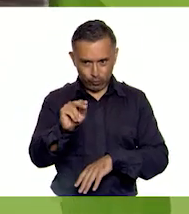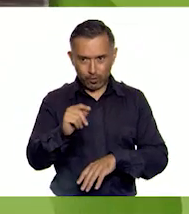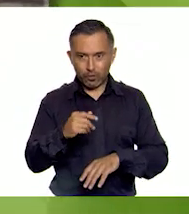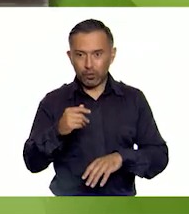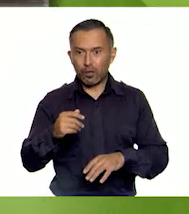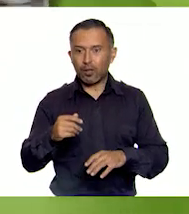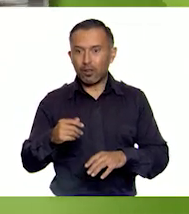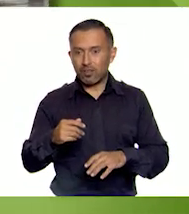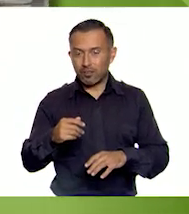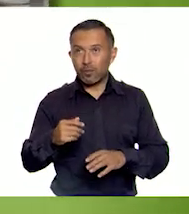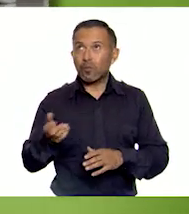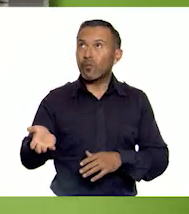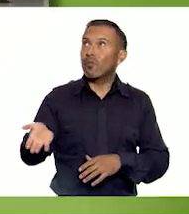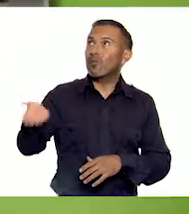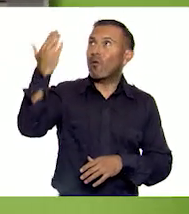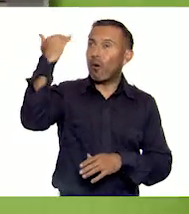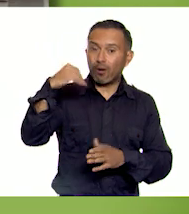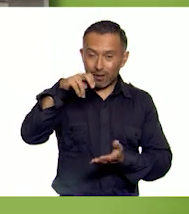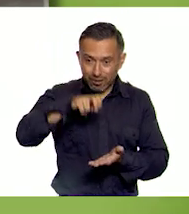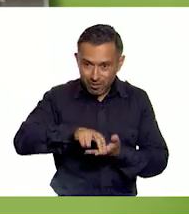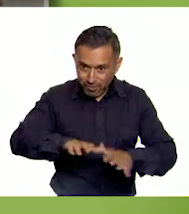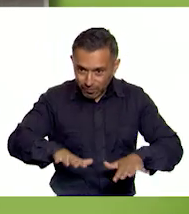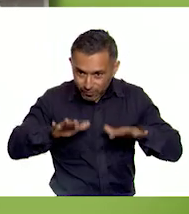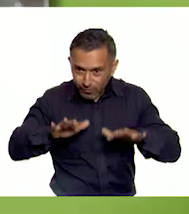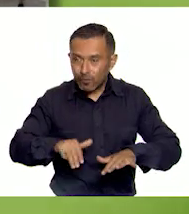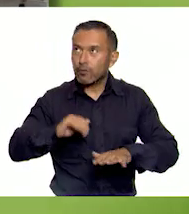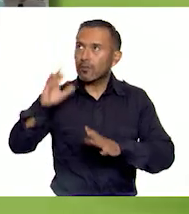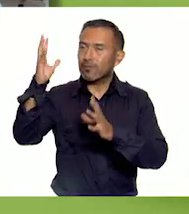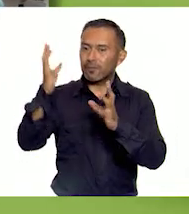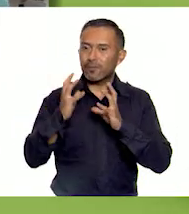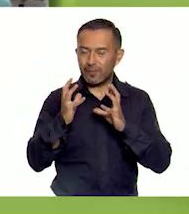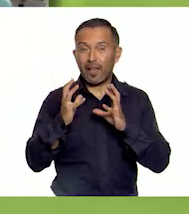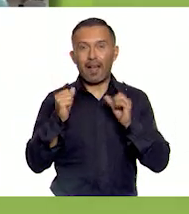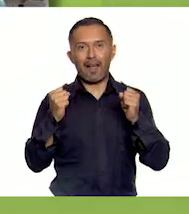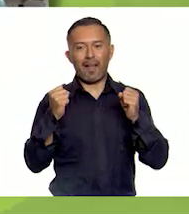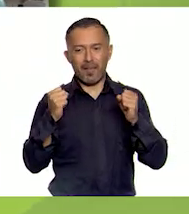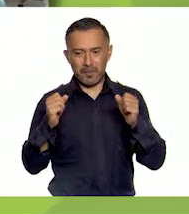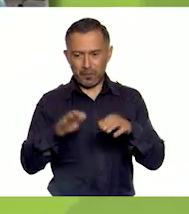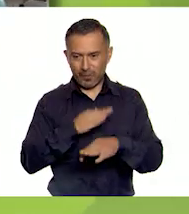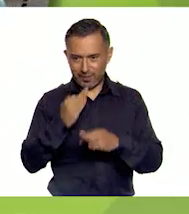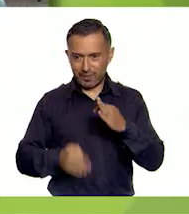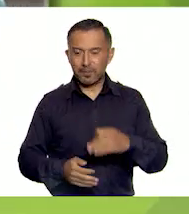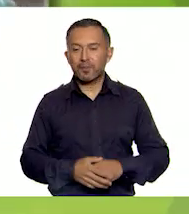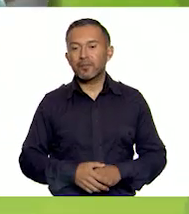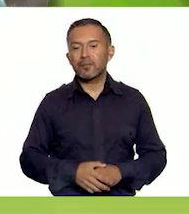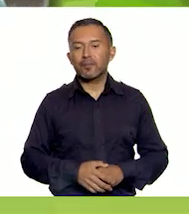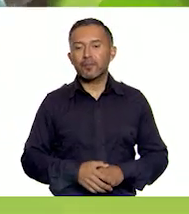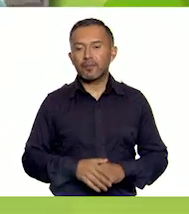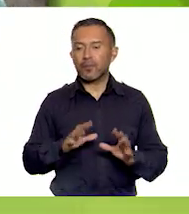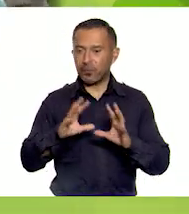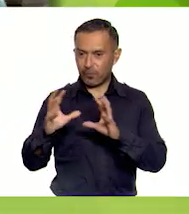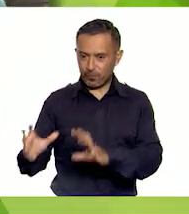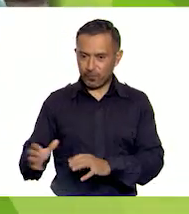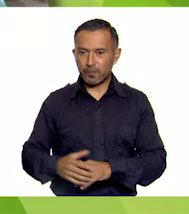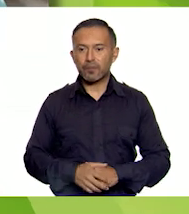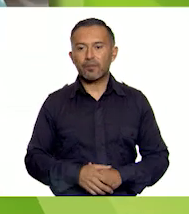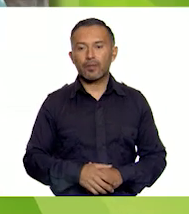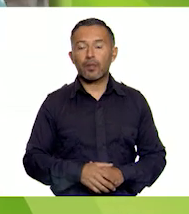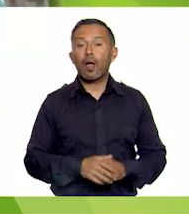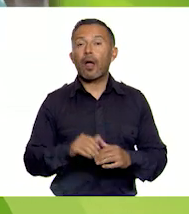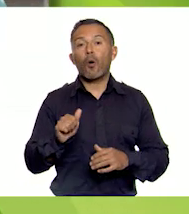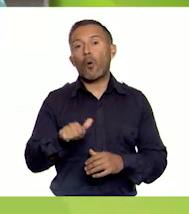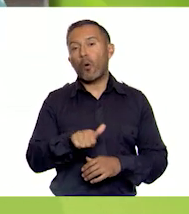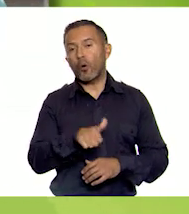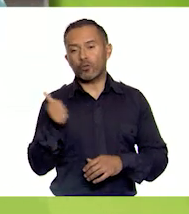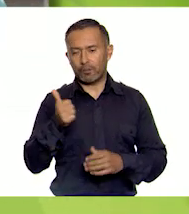burpee y me levanto a agarrarlo. Ahora sí me salió. Vamos, vamos. Ahora,